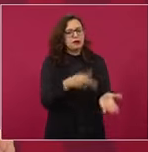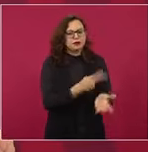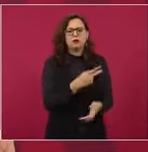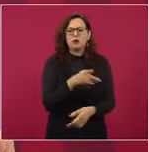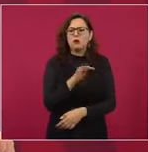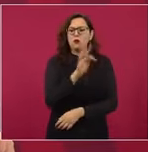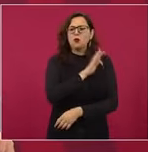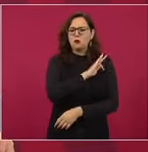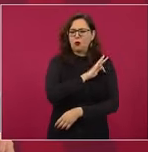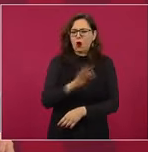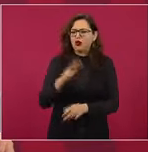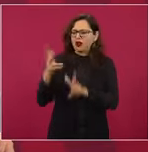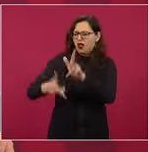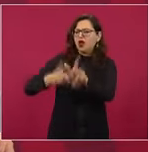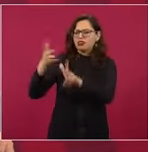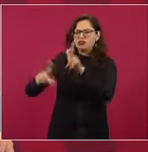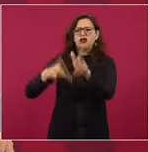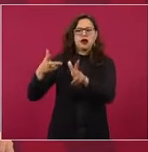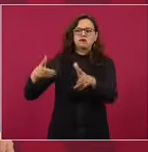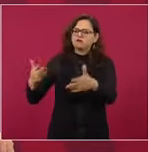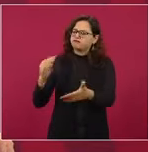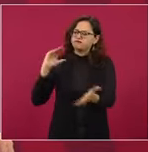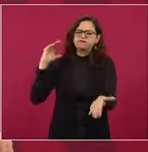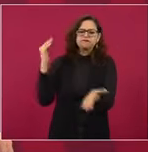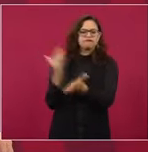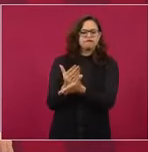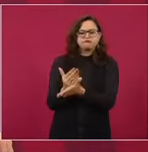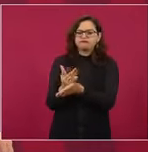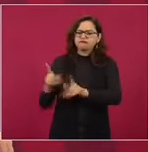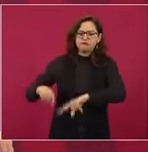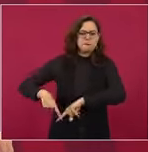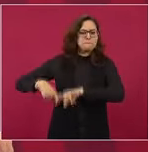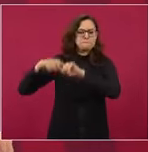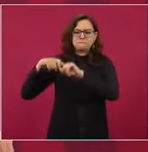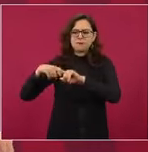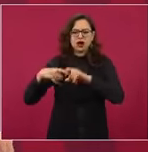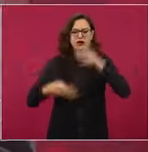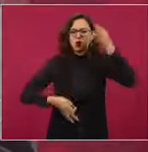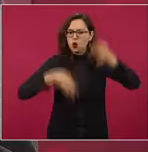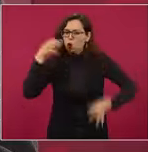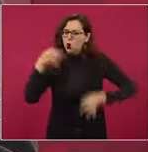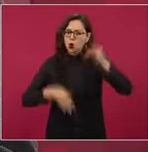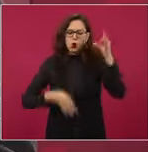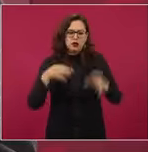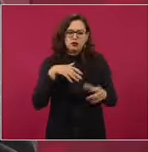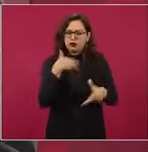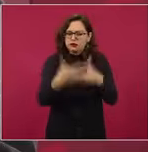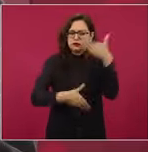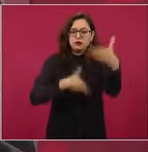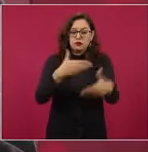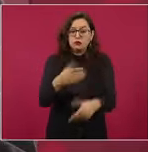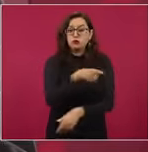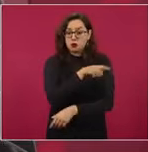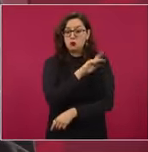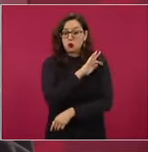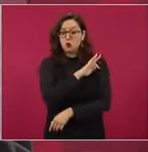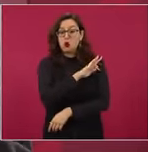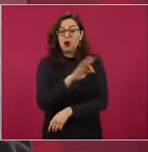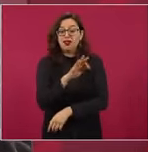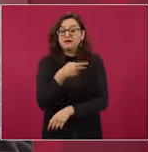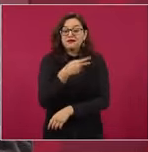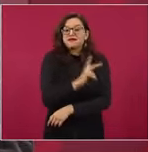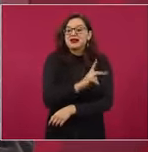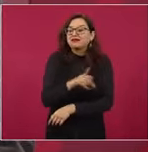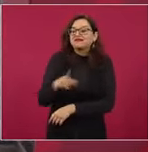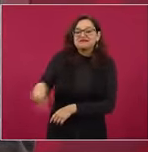O los supuestos defensores